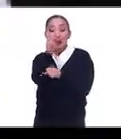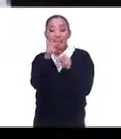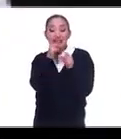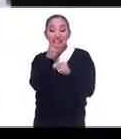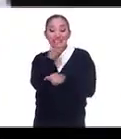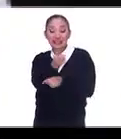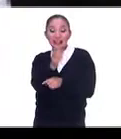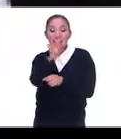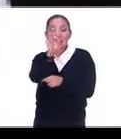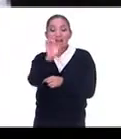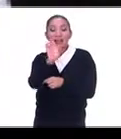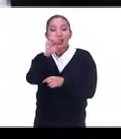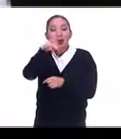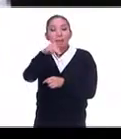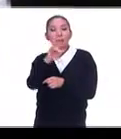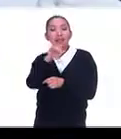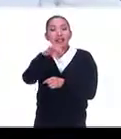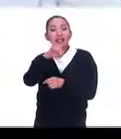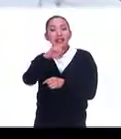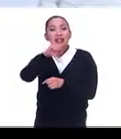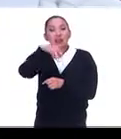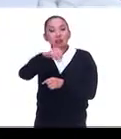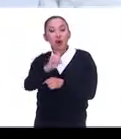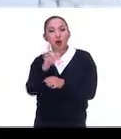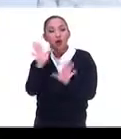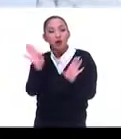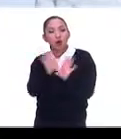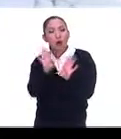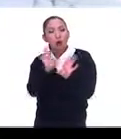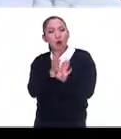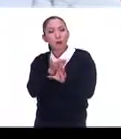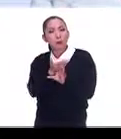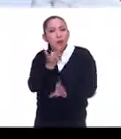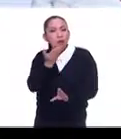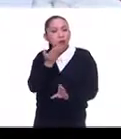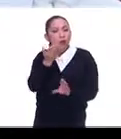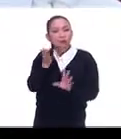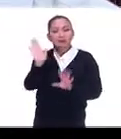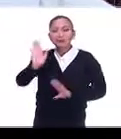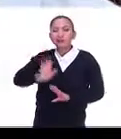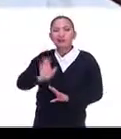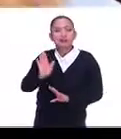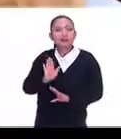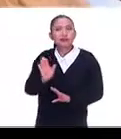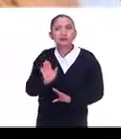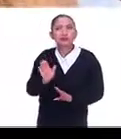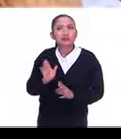feminismo era iconoclasta o hasta cierto punto